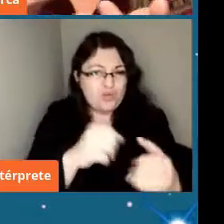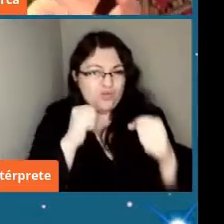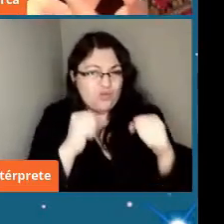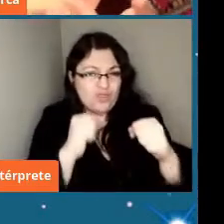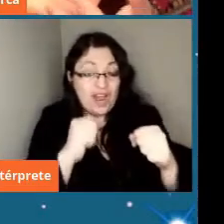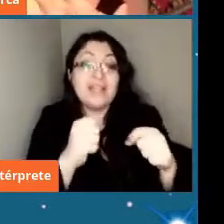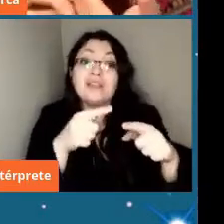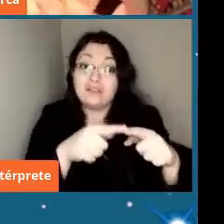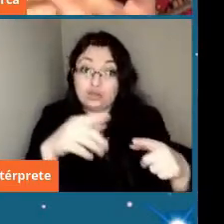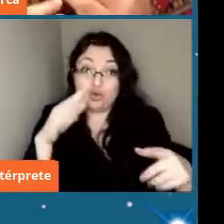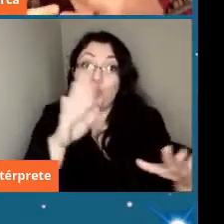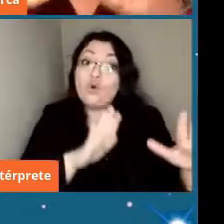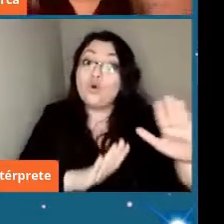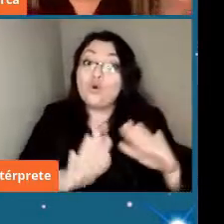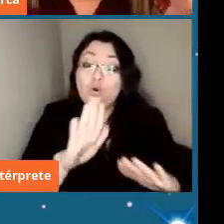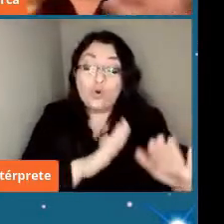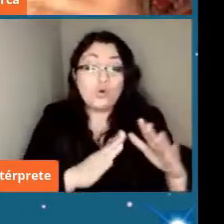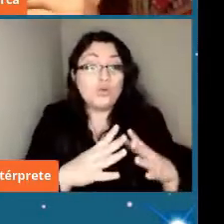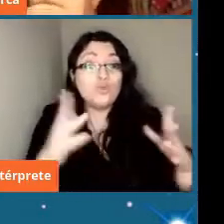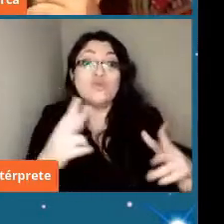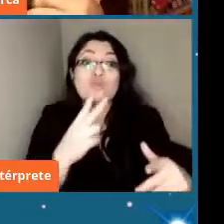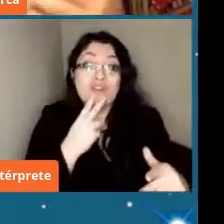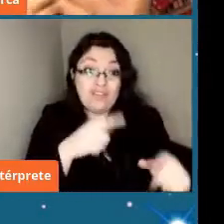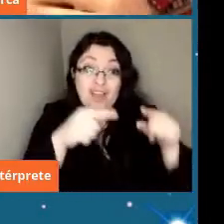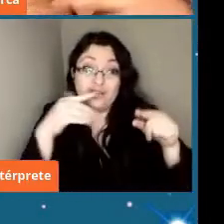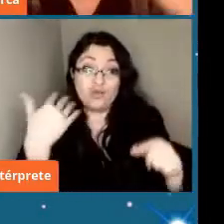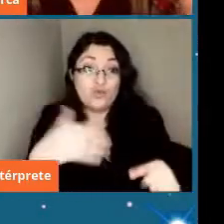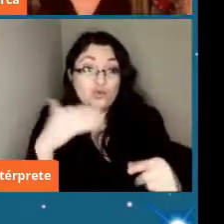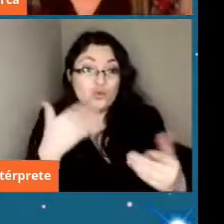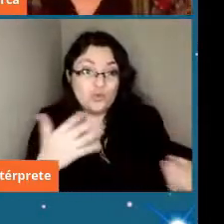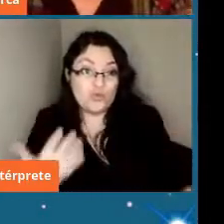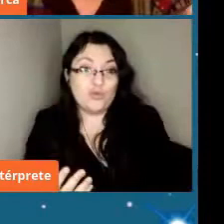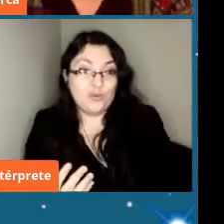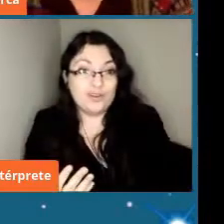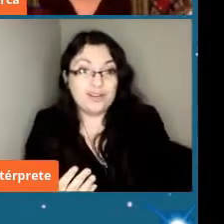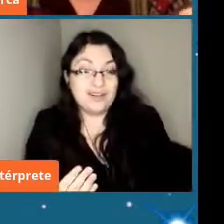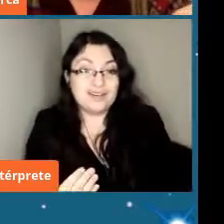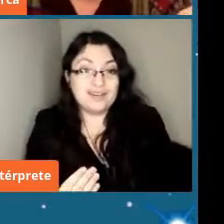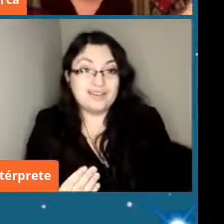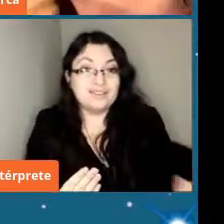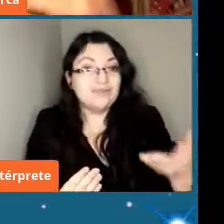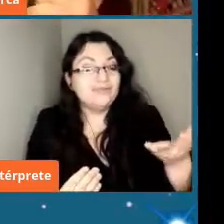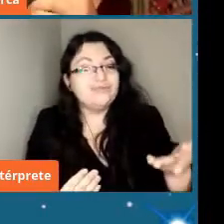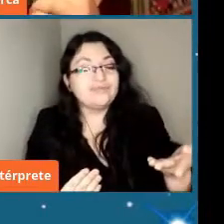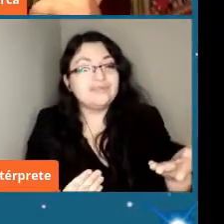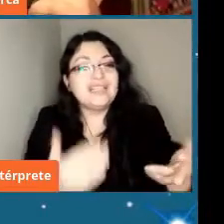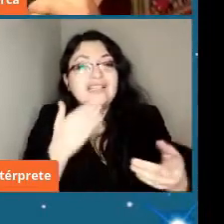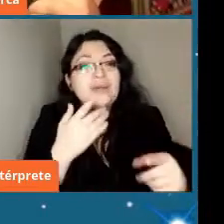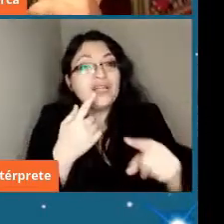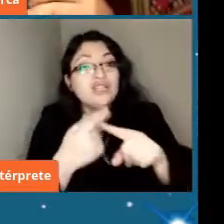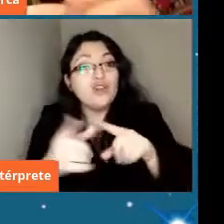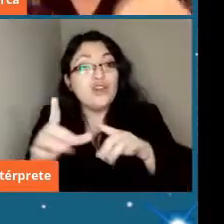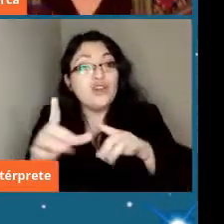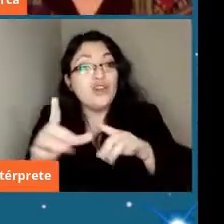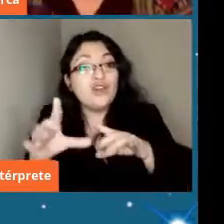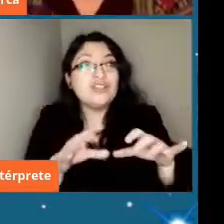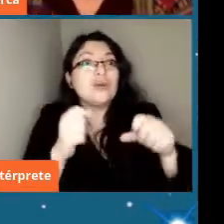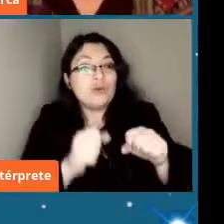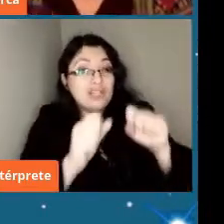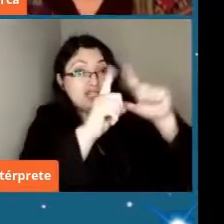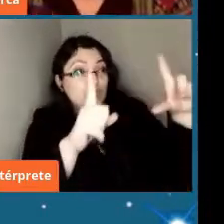protección de la vida de protección de las partículas de más energía que pueden llegar desde el sol